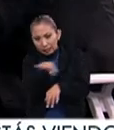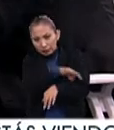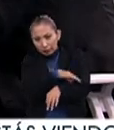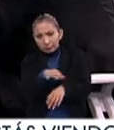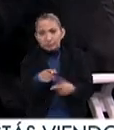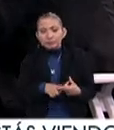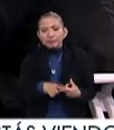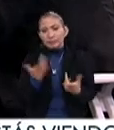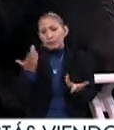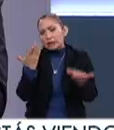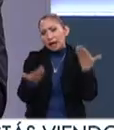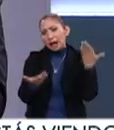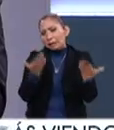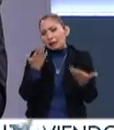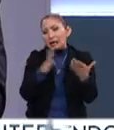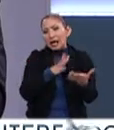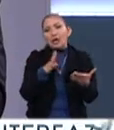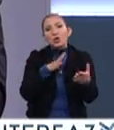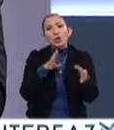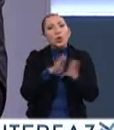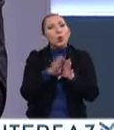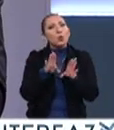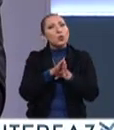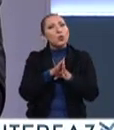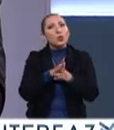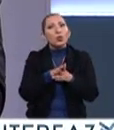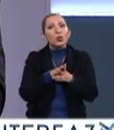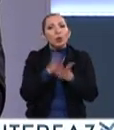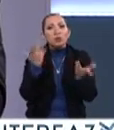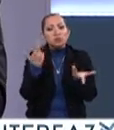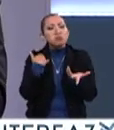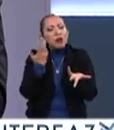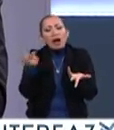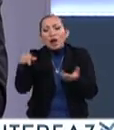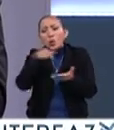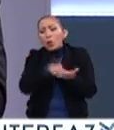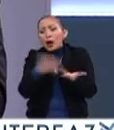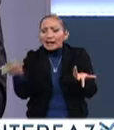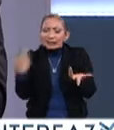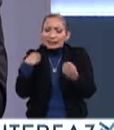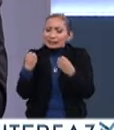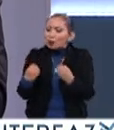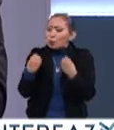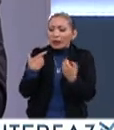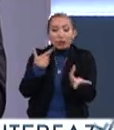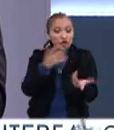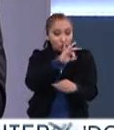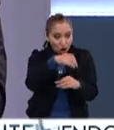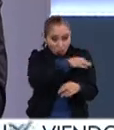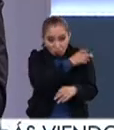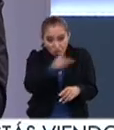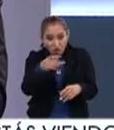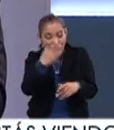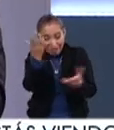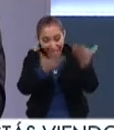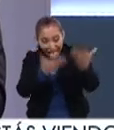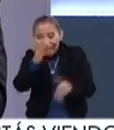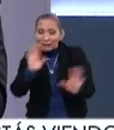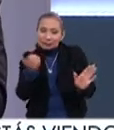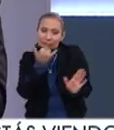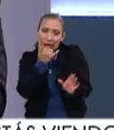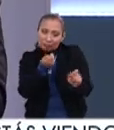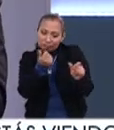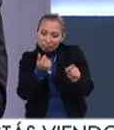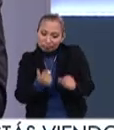y a veces también hay como nada más la disponibilidad de los espacios que tenemos. No podemos aceptar a todo el mundo desafortunadamente,